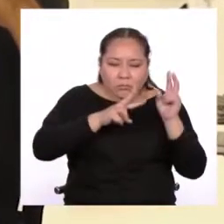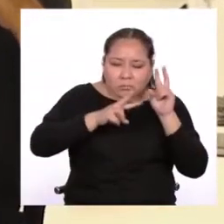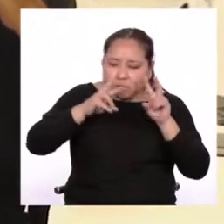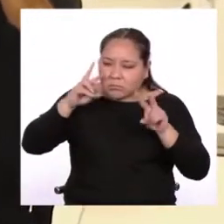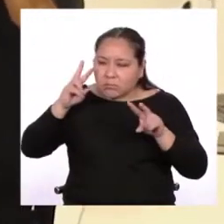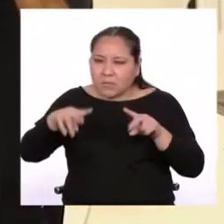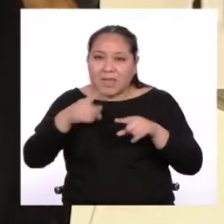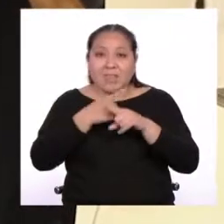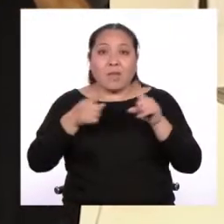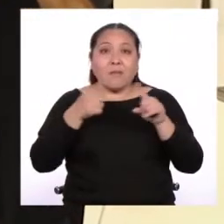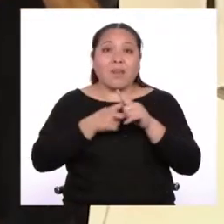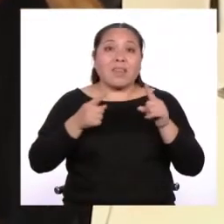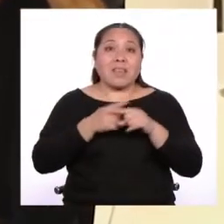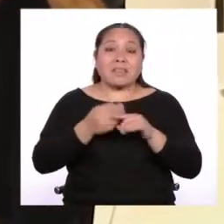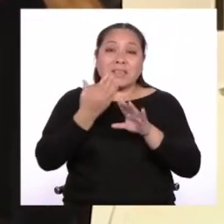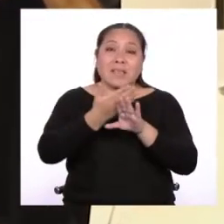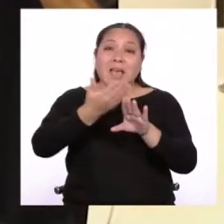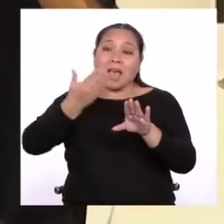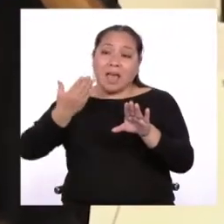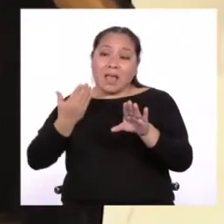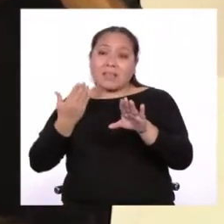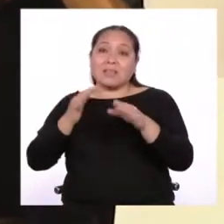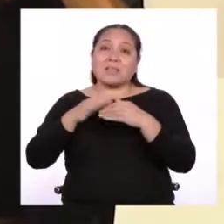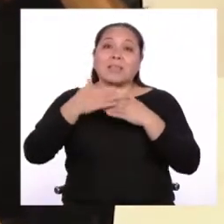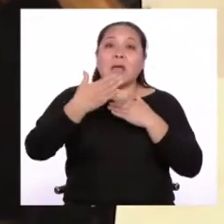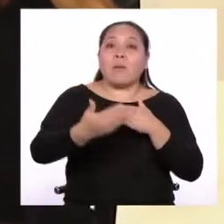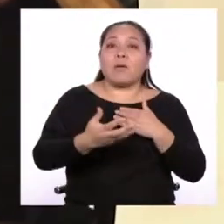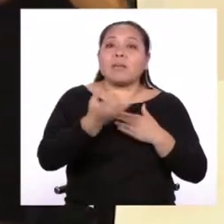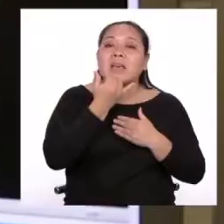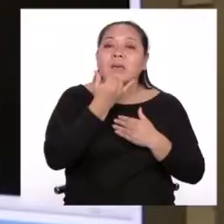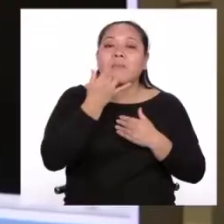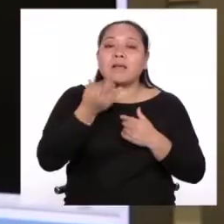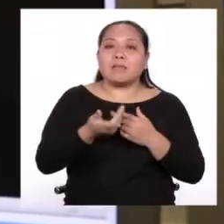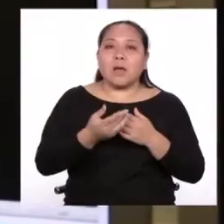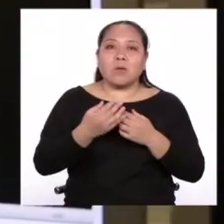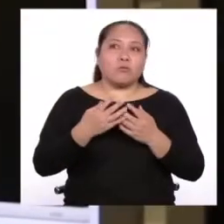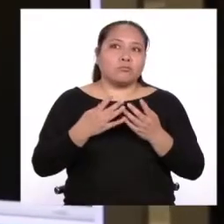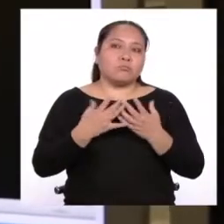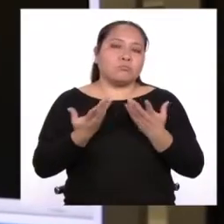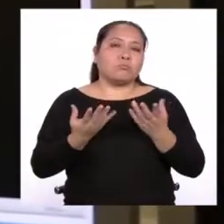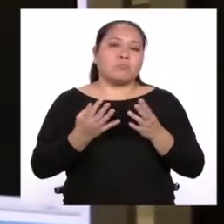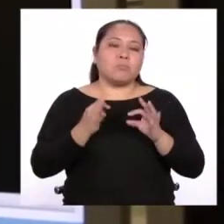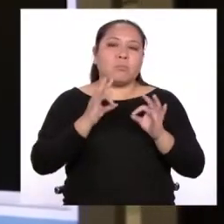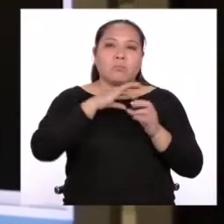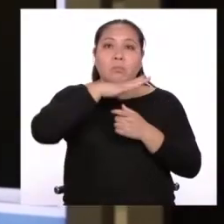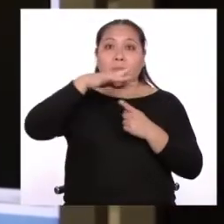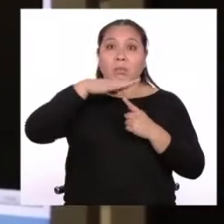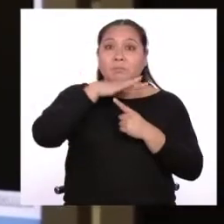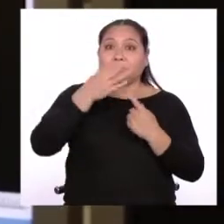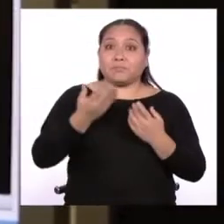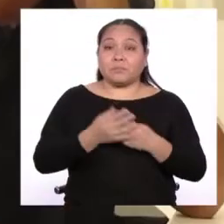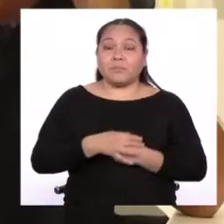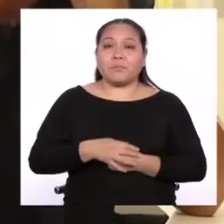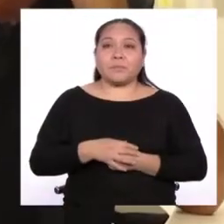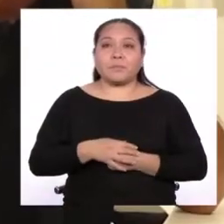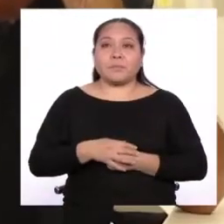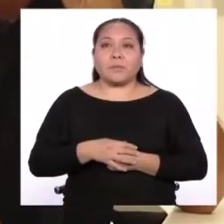diferencias que han habido antes y después de un evento natural. También con estas imágenes uno puede ir viendo cómo